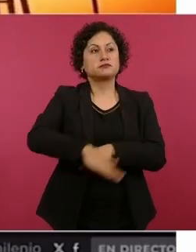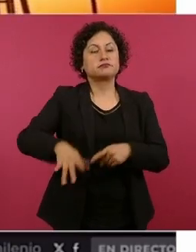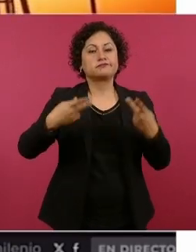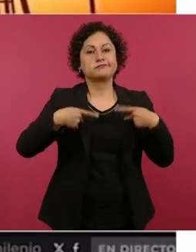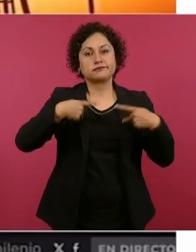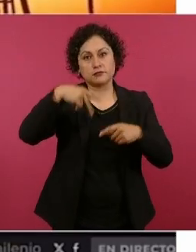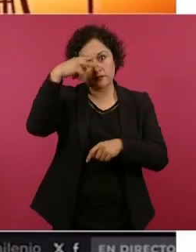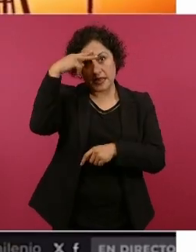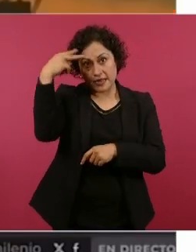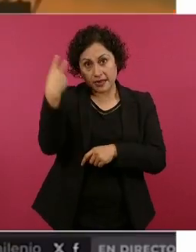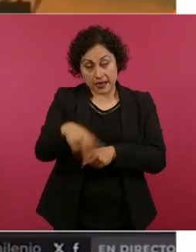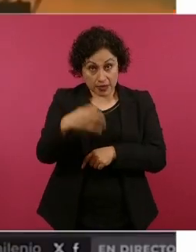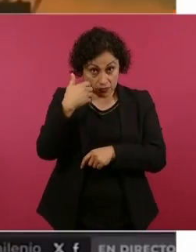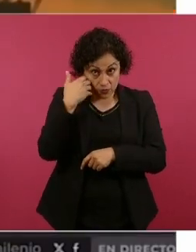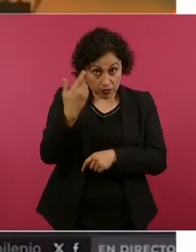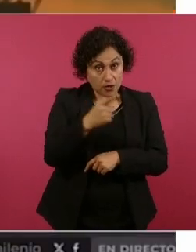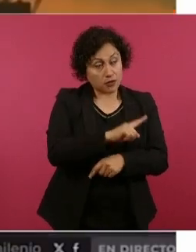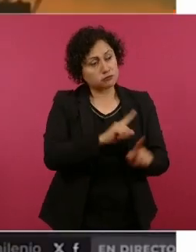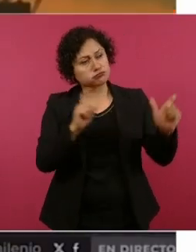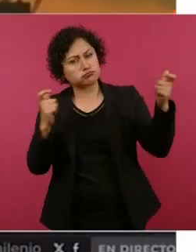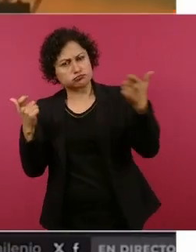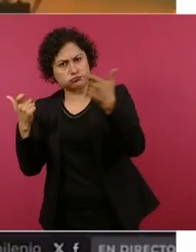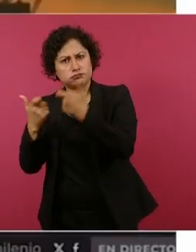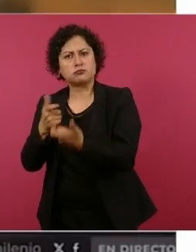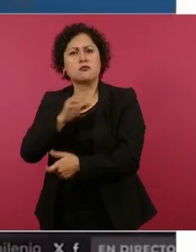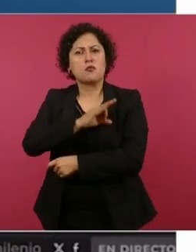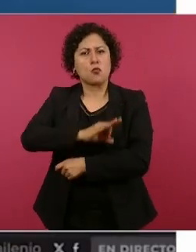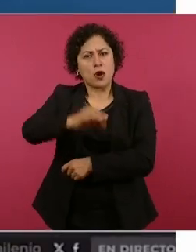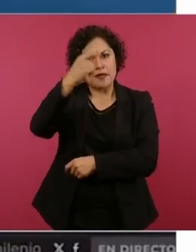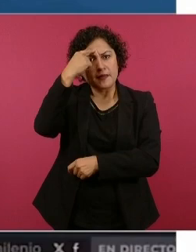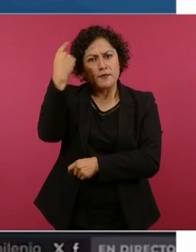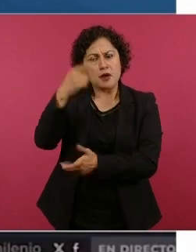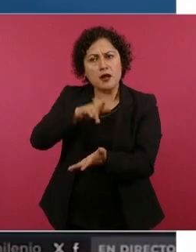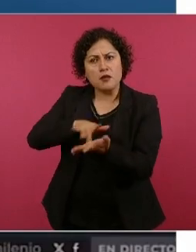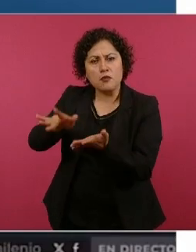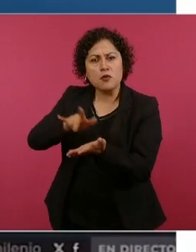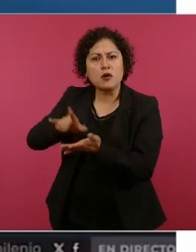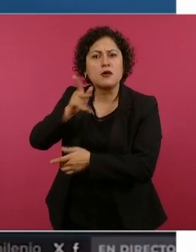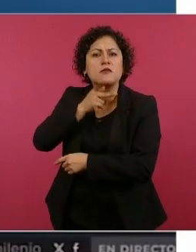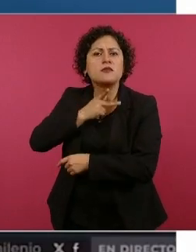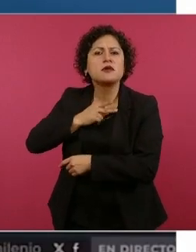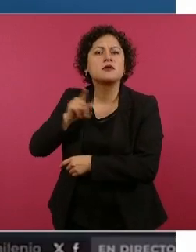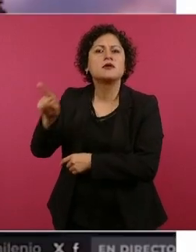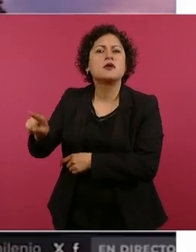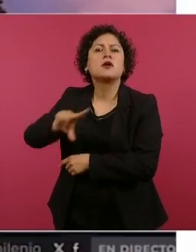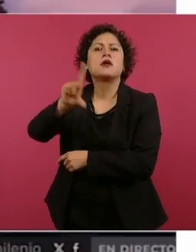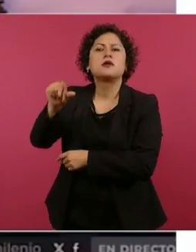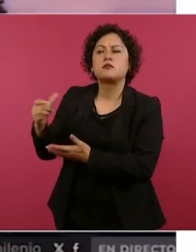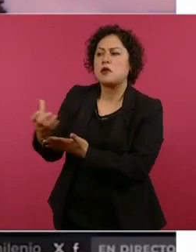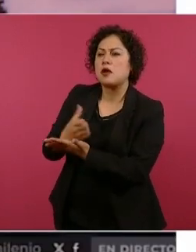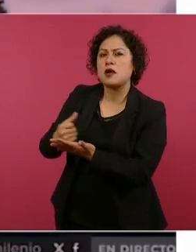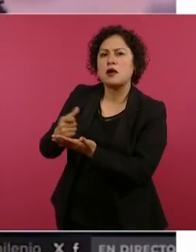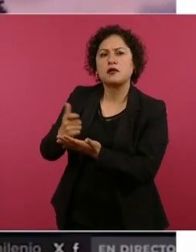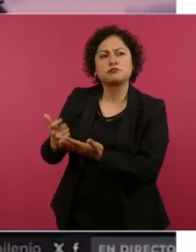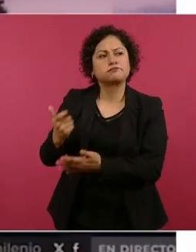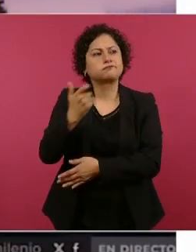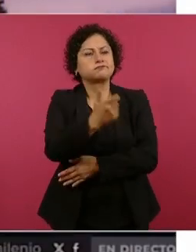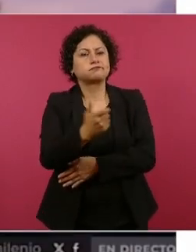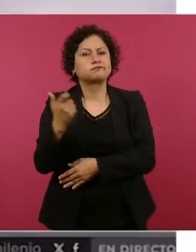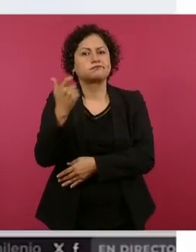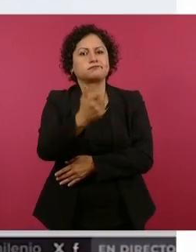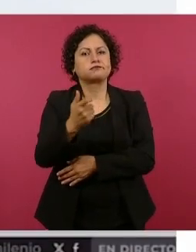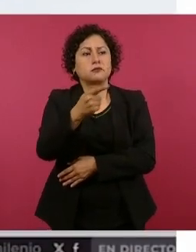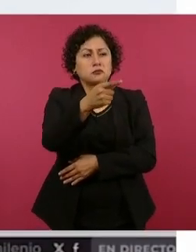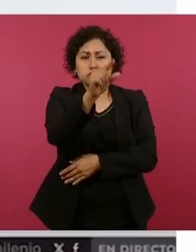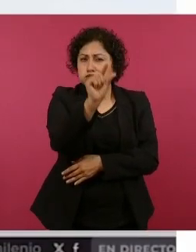interesados. Ahora los ciudadanos mexicanos pueden invertir en petróleo y recibir dividendos sobre una base de responsabilidad total. Con una inversión